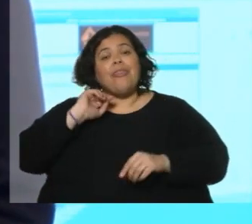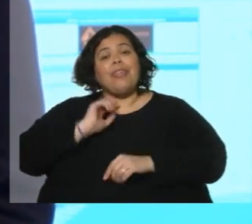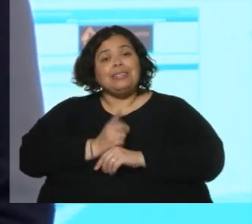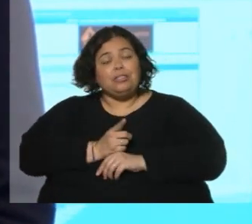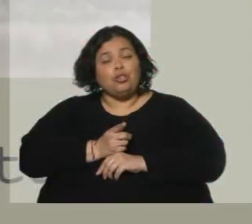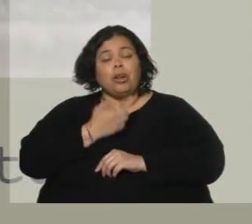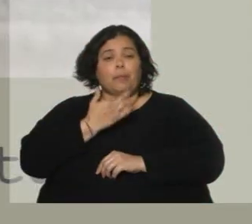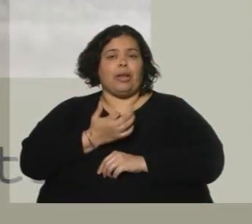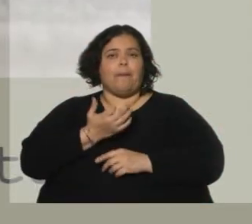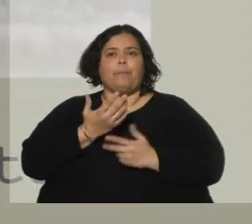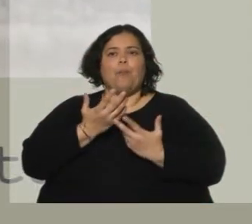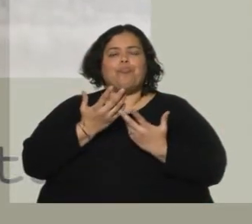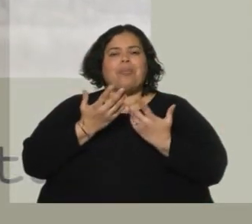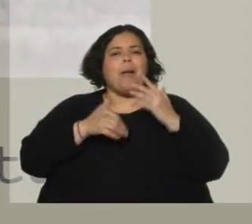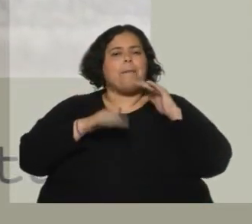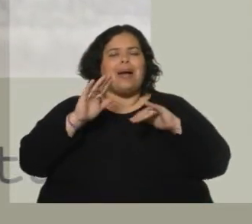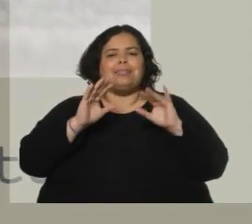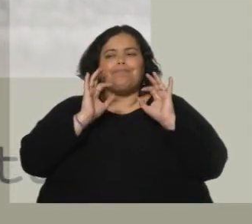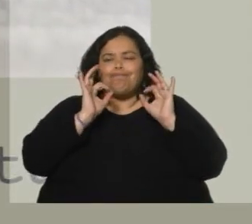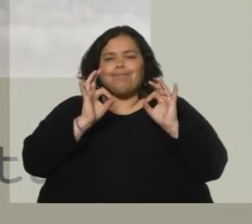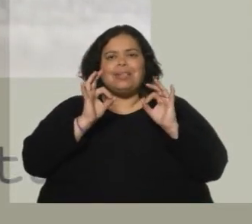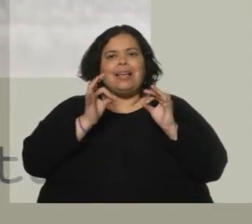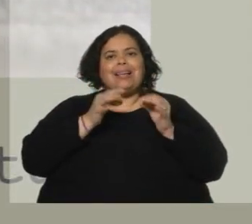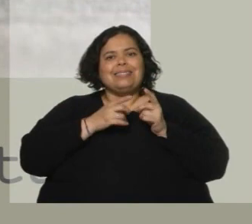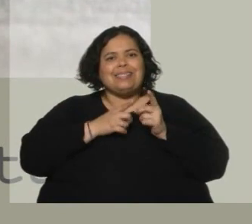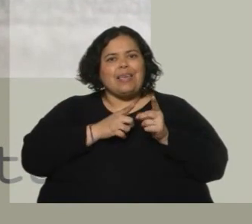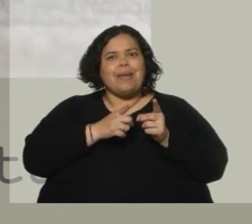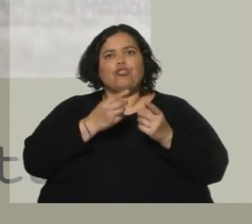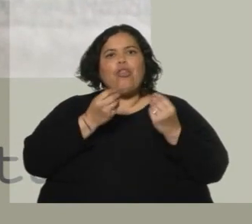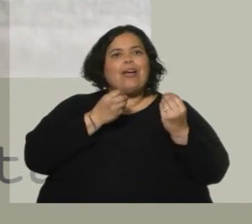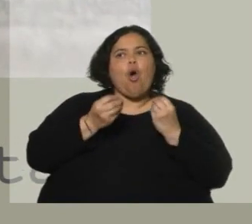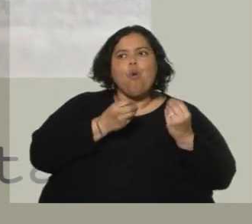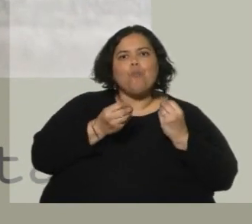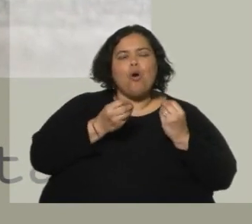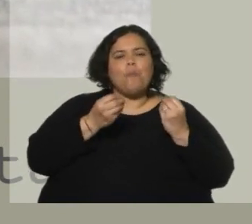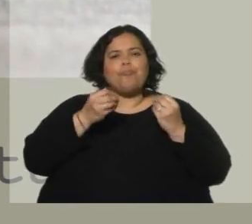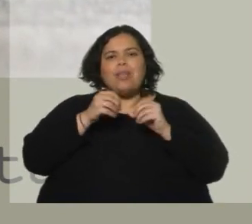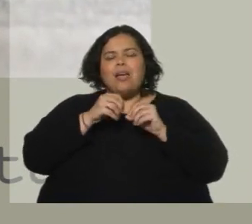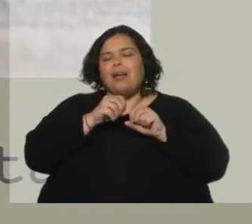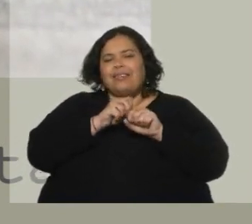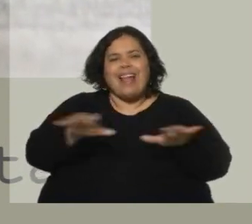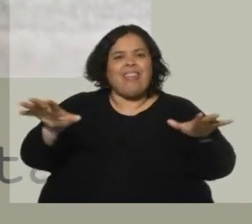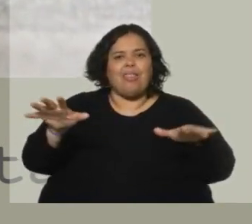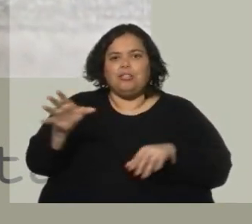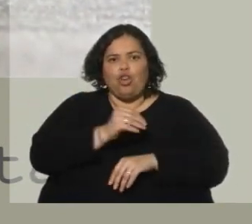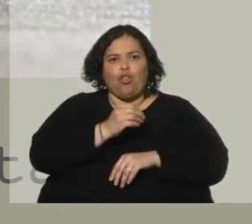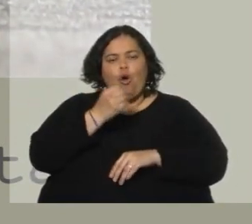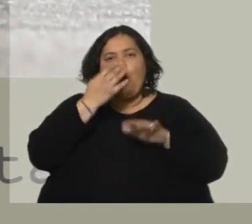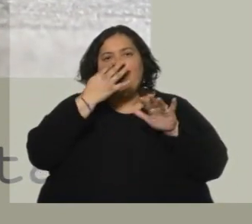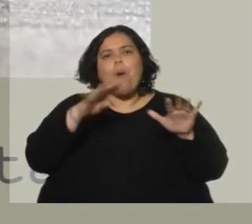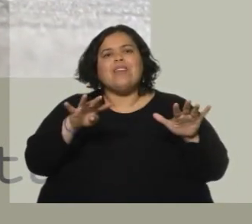más estructurales, como por ejemplo el seguimiento del tránsito en toda nuestra red vial, que tenemos 9.000 kilómetros